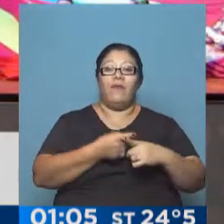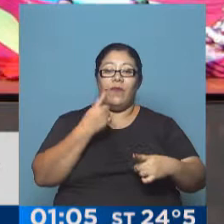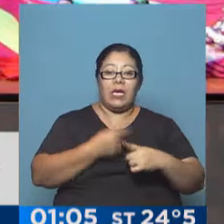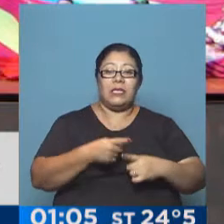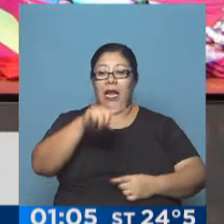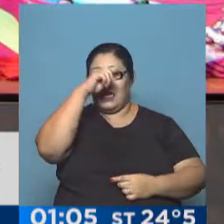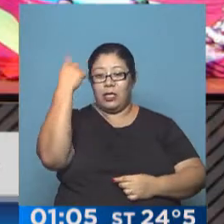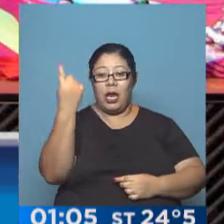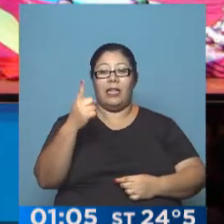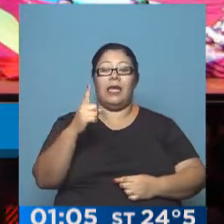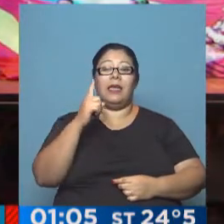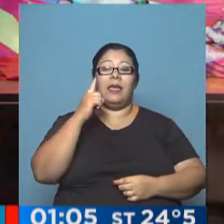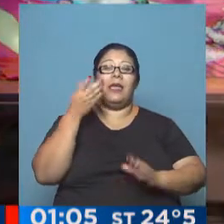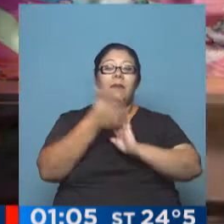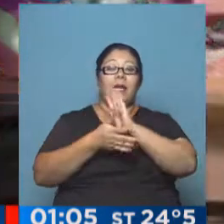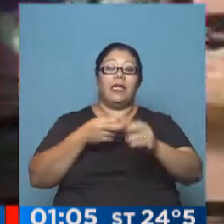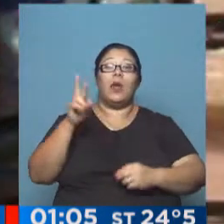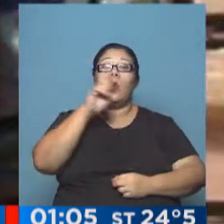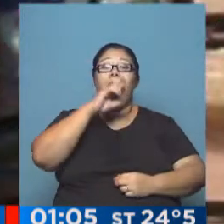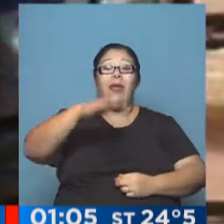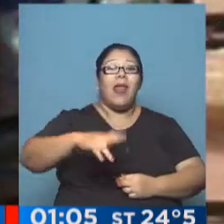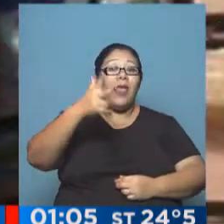víctima, una niña de 8 años.